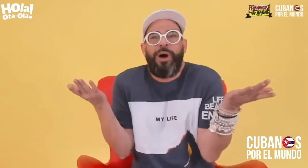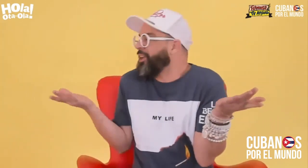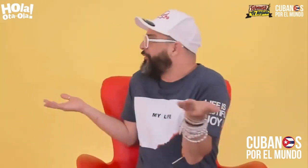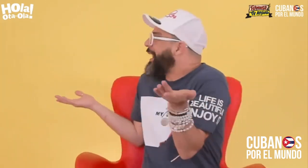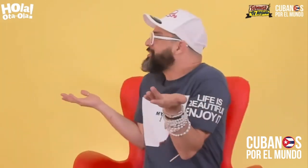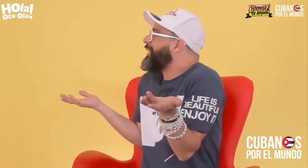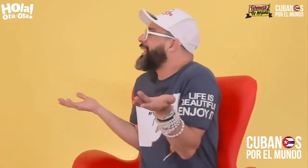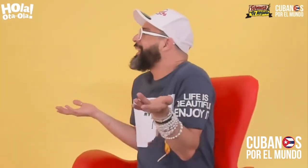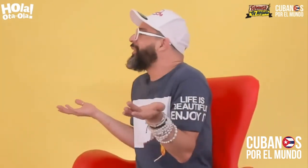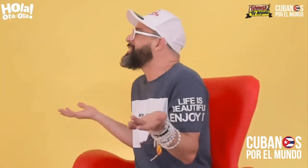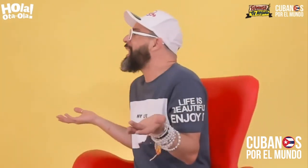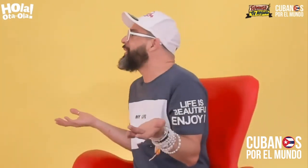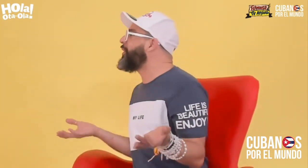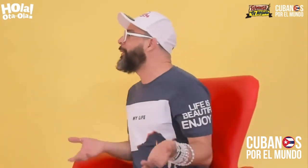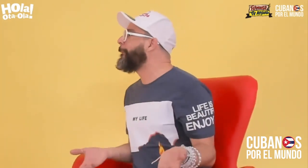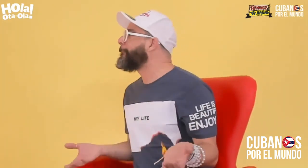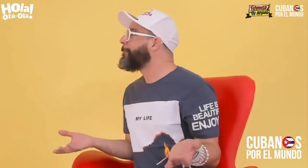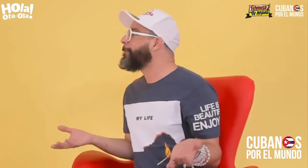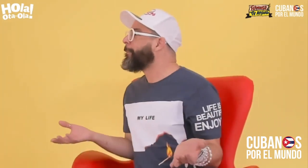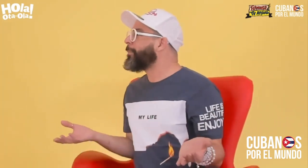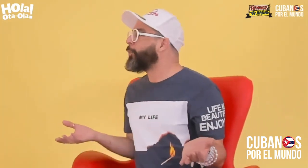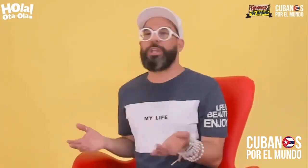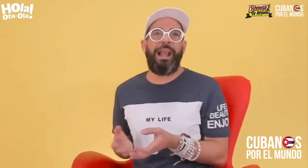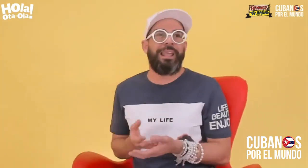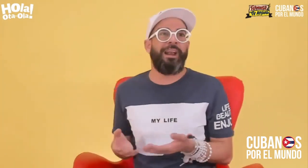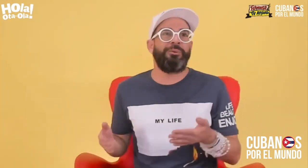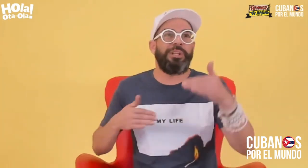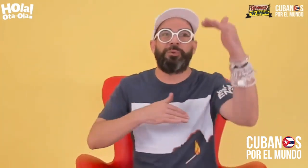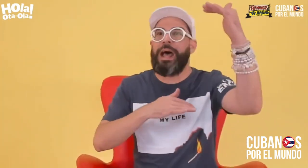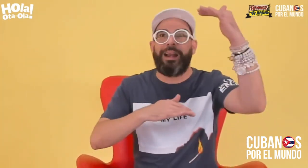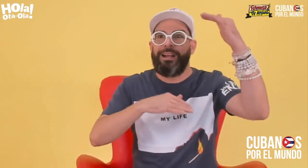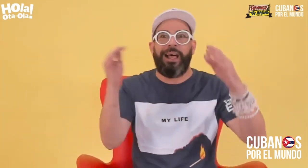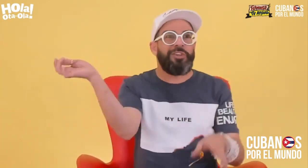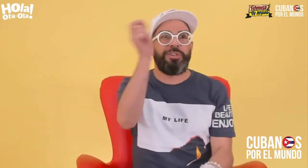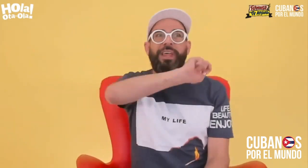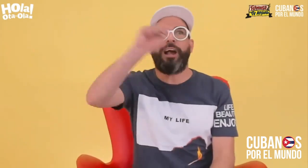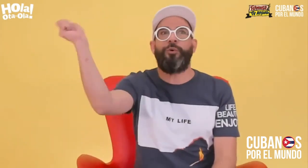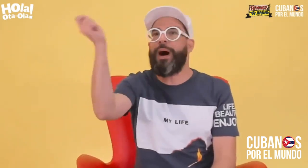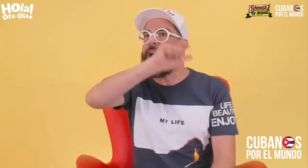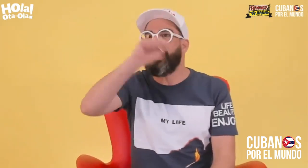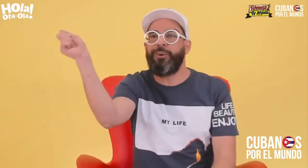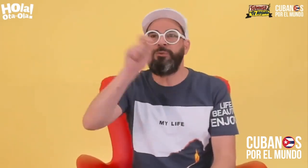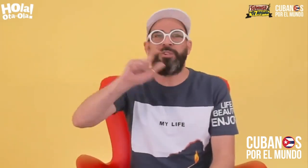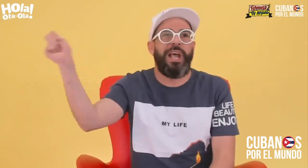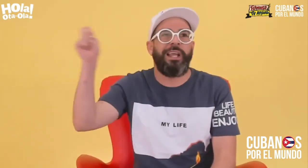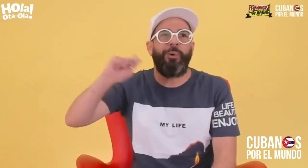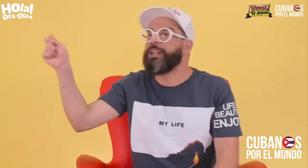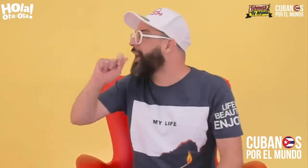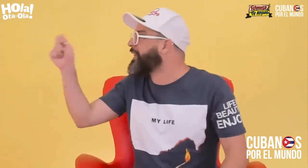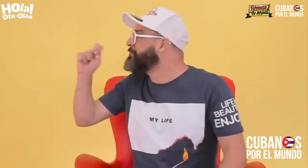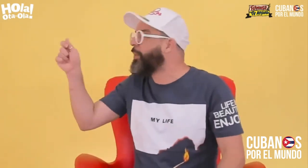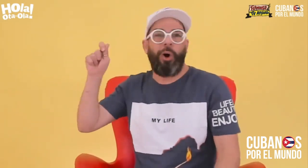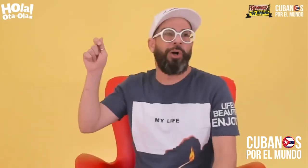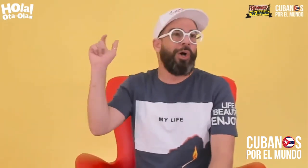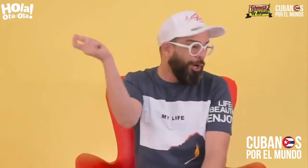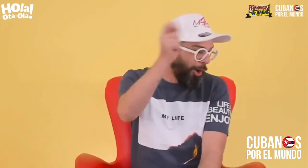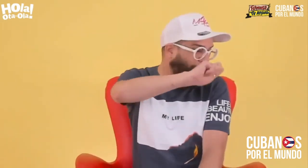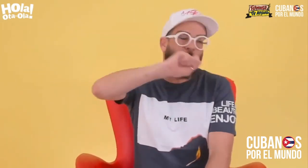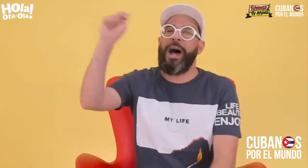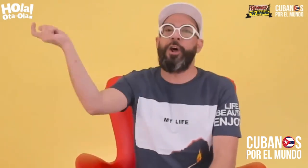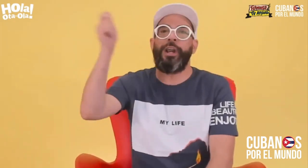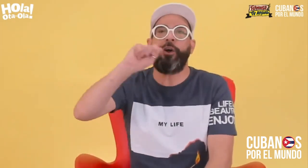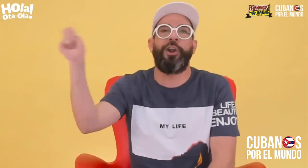¿Y cuándo fue eso, caballero? ¿Dónde salió? ustedes leyeron un titular, la sociedad cubana renuncia al igualitarismo.